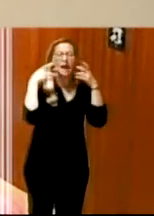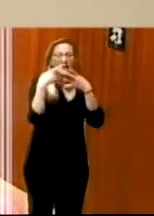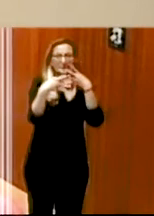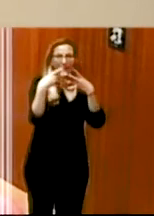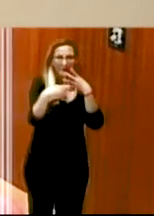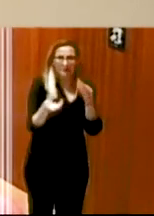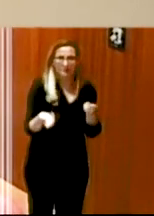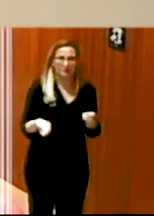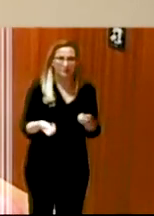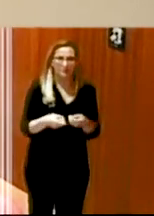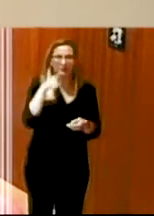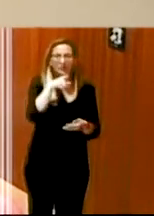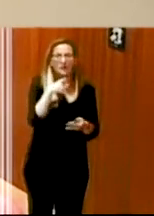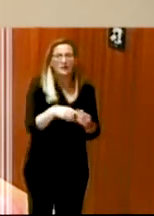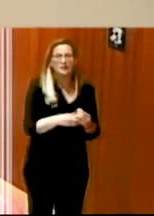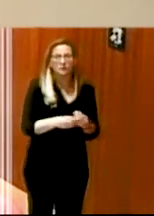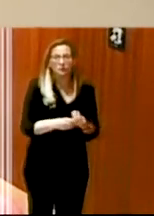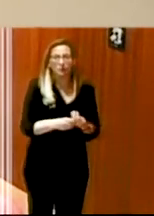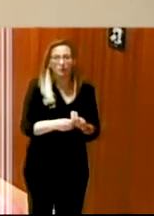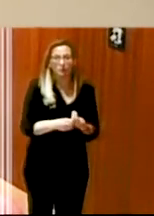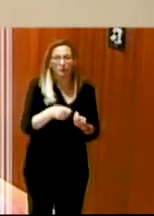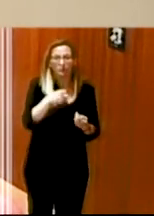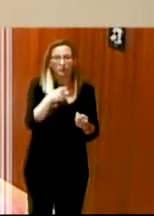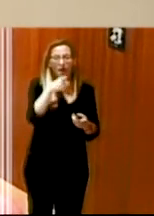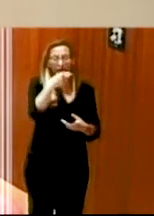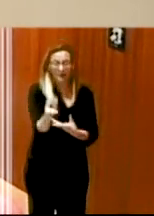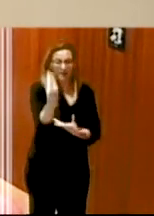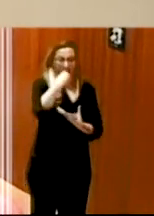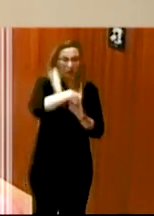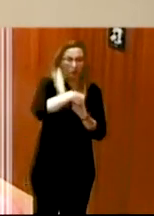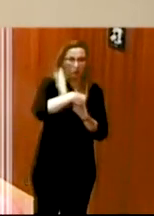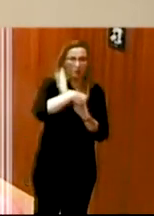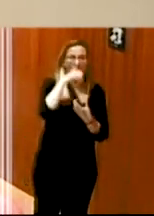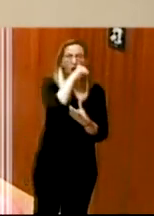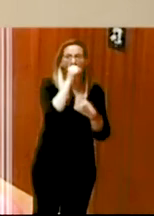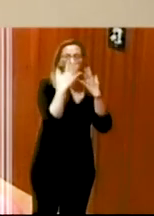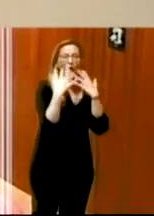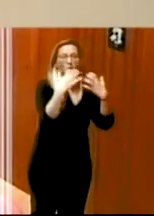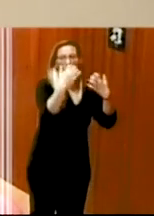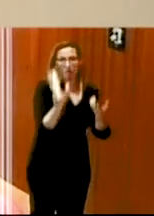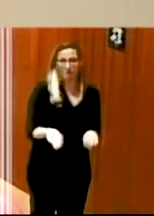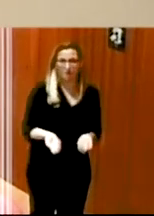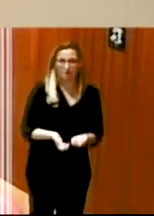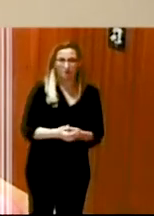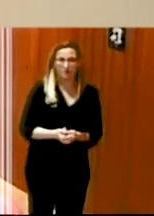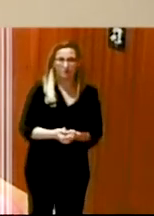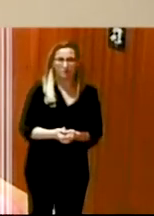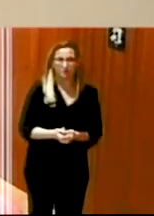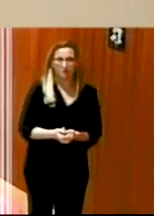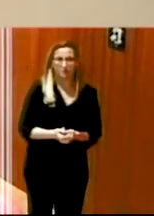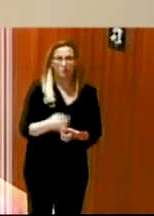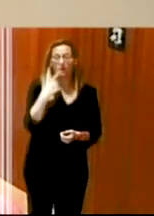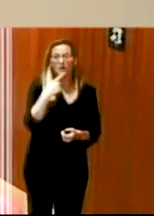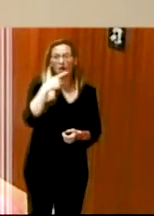que esto será otra de las cosas que haya también que incluir en los conciertos inclusivos porque ahora mismo las